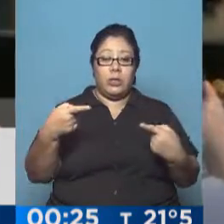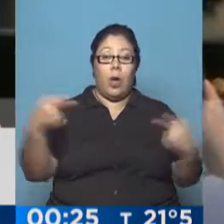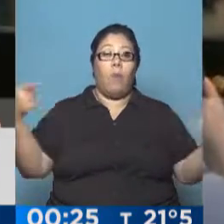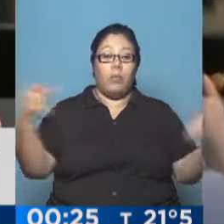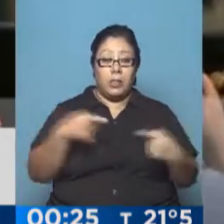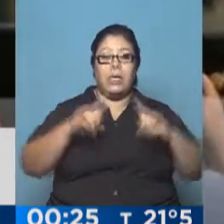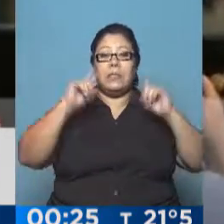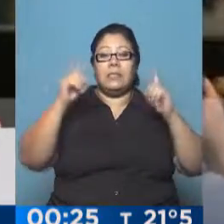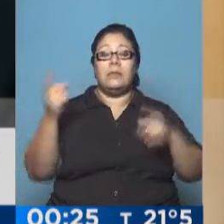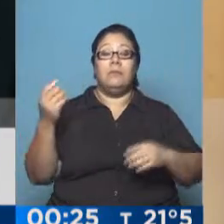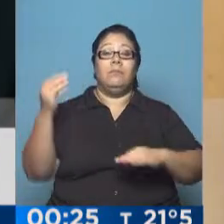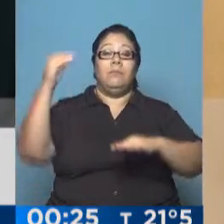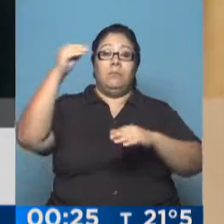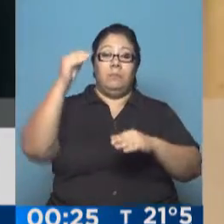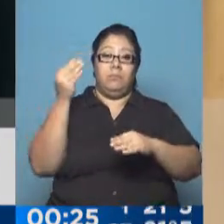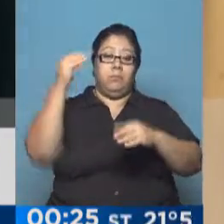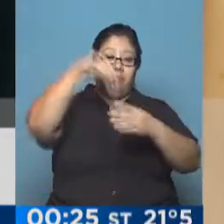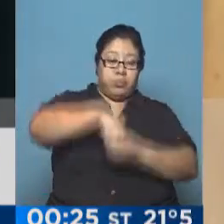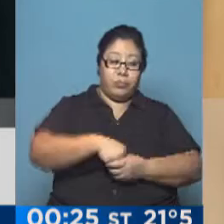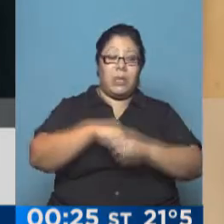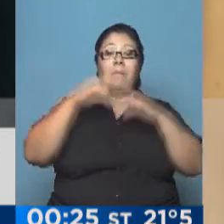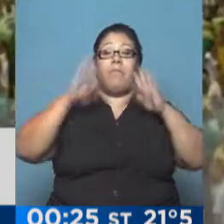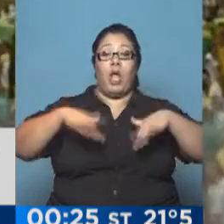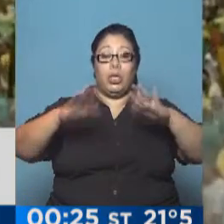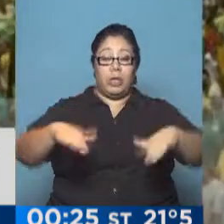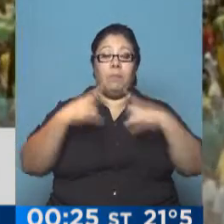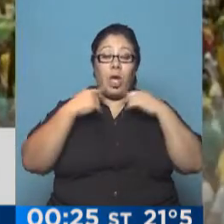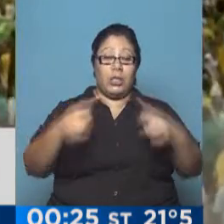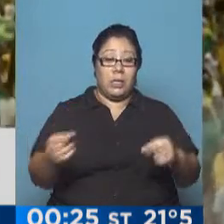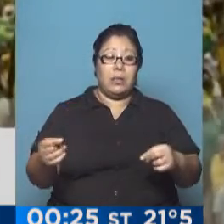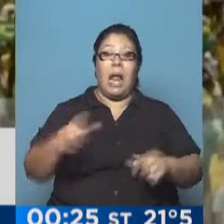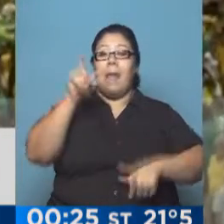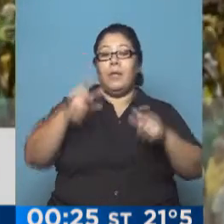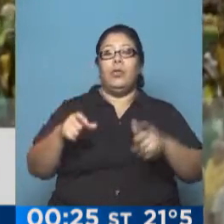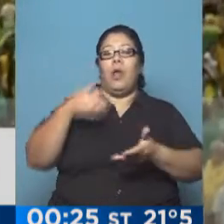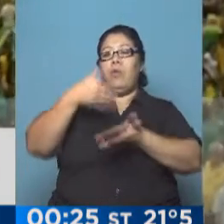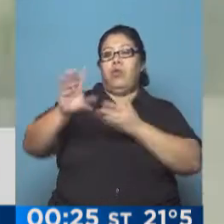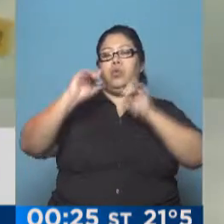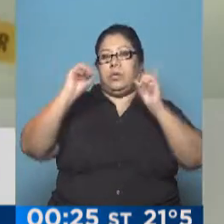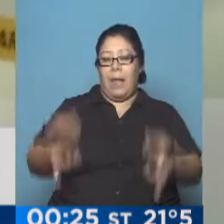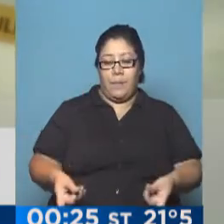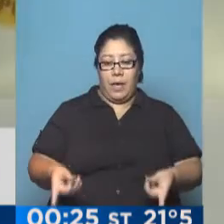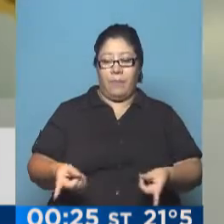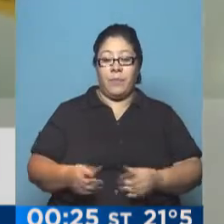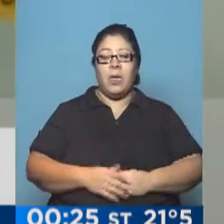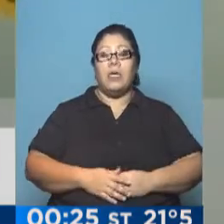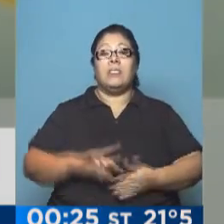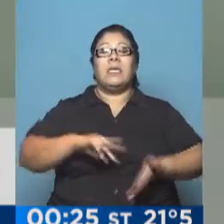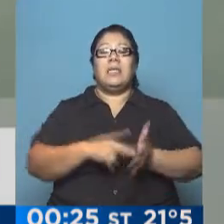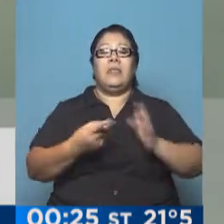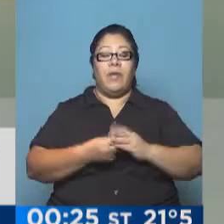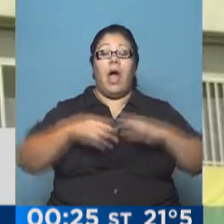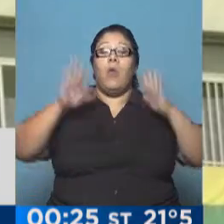abuchados y en algunos casos tuvieron que retirarse. Quiero decir, una protesta que obviamente es una protesta contra el gobierno y contra el PT, estamos viendo imágenes